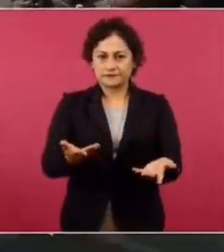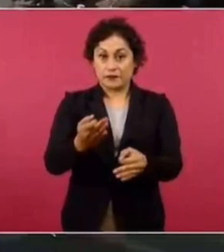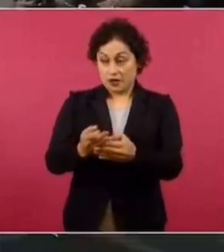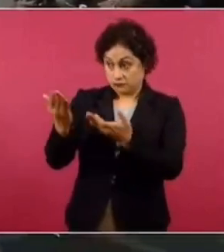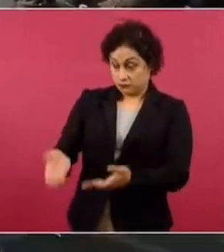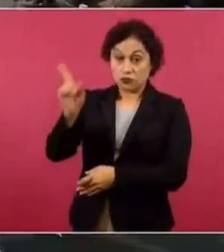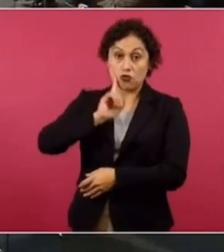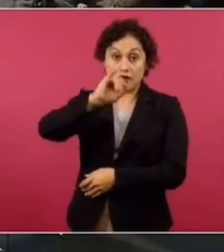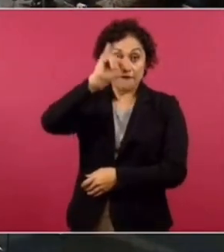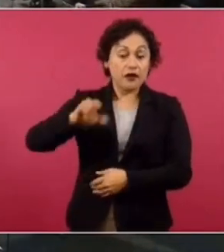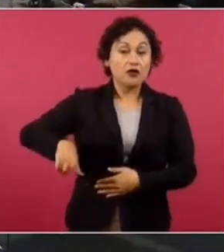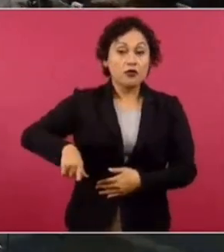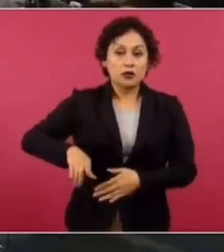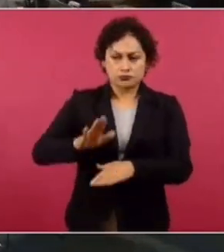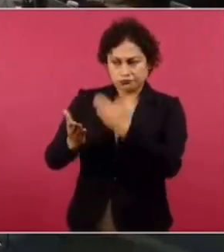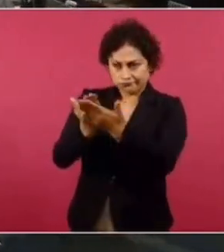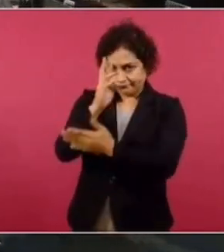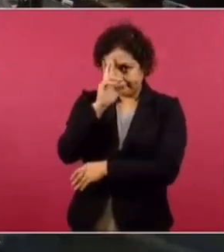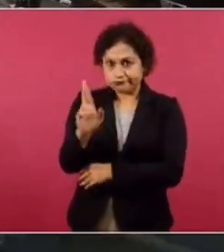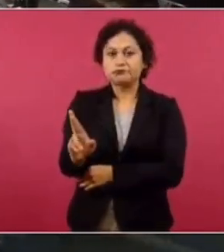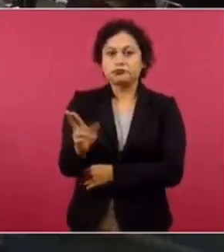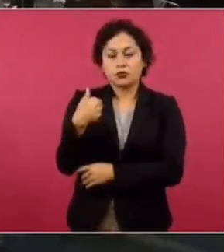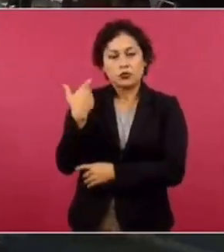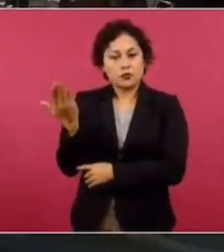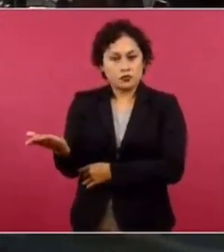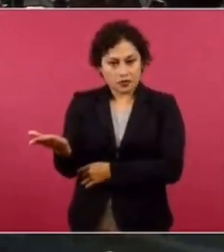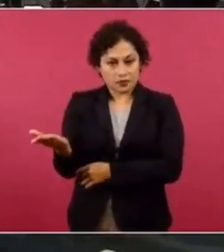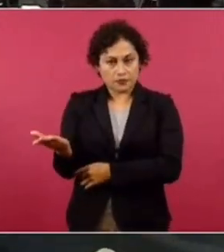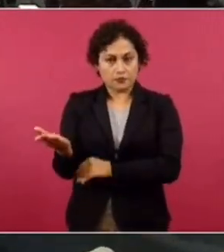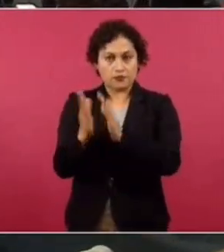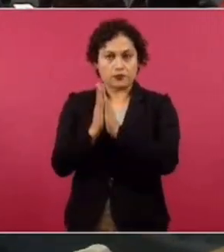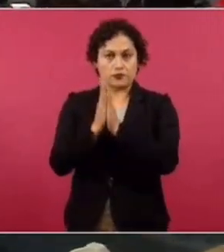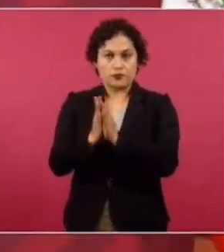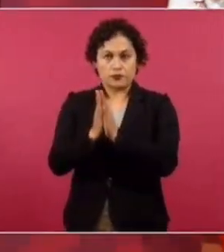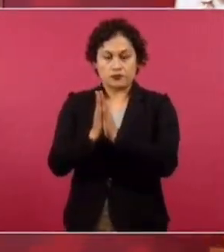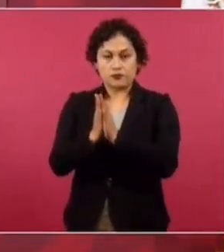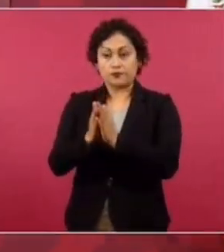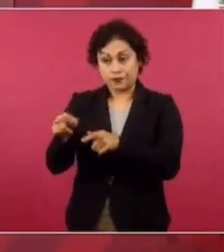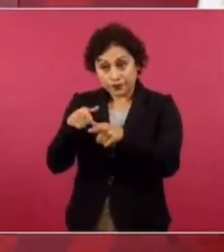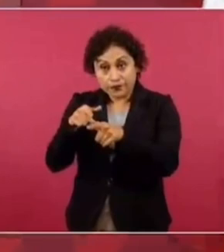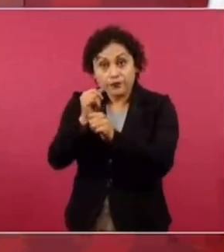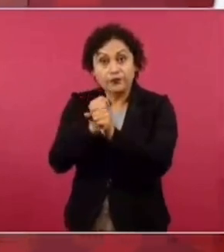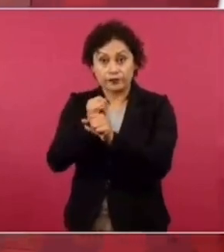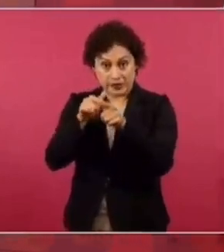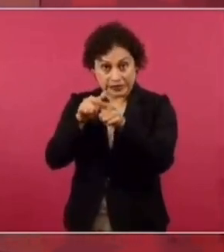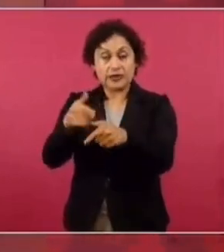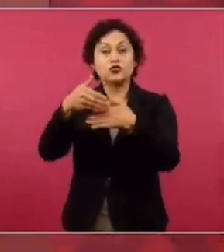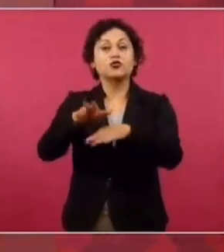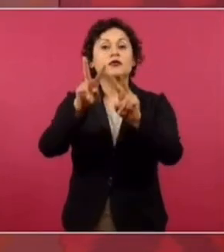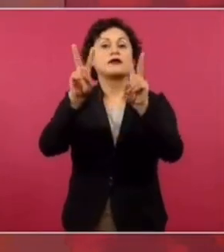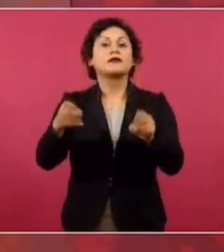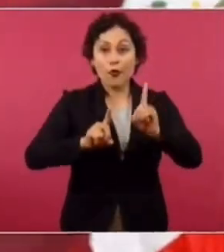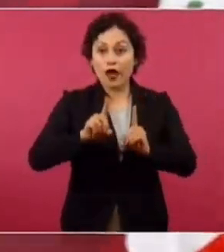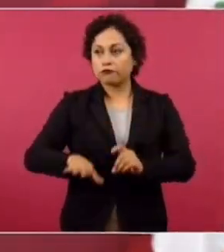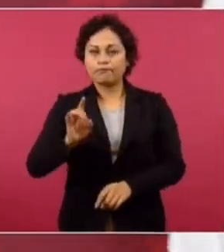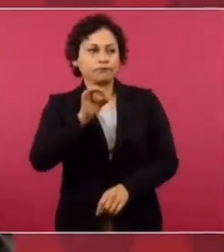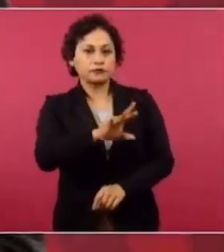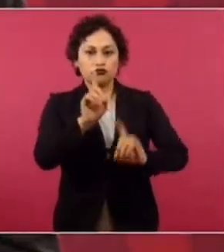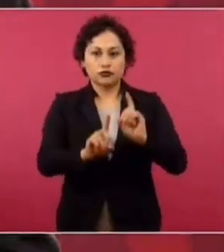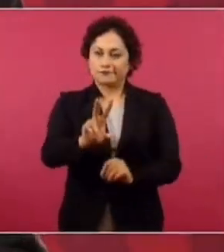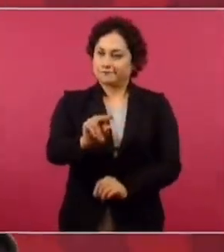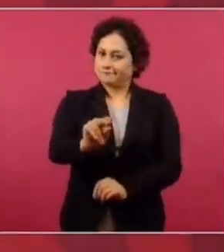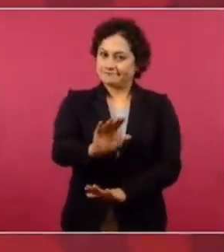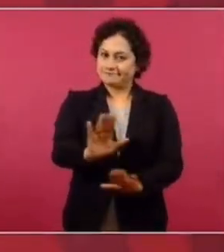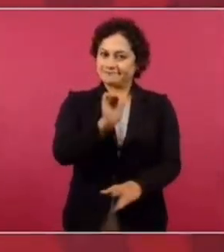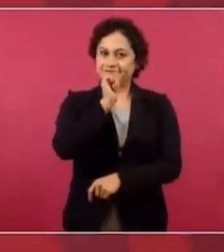aquí está la jefa de gobierno y de manera respetuosa le pido que no se deje la investigación sobre lo sucedido con Ciro Gómez Leiva. Nosotros